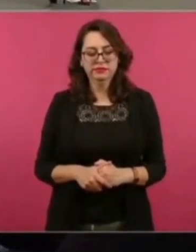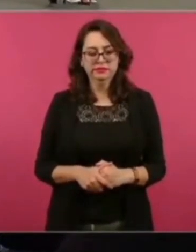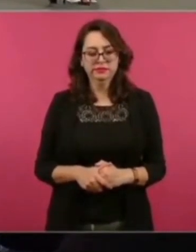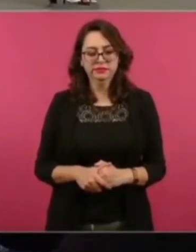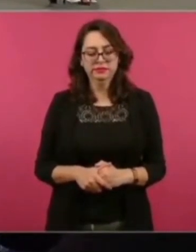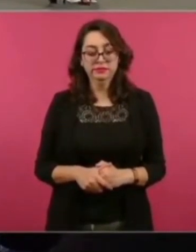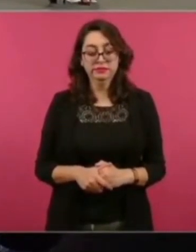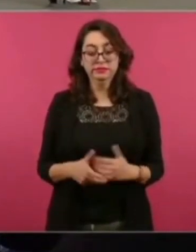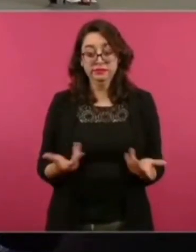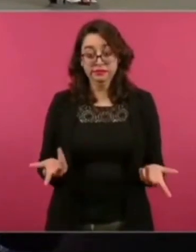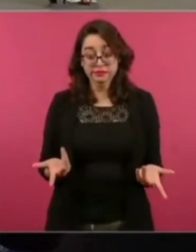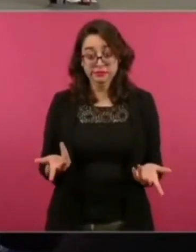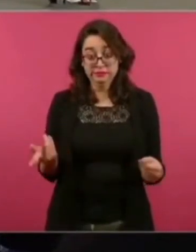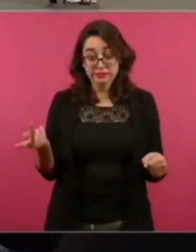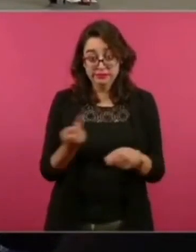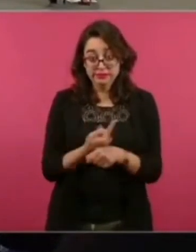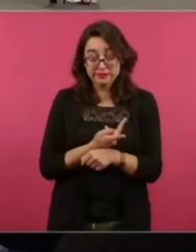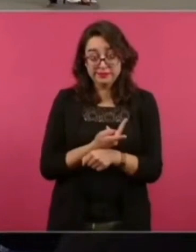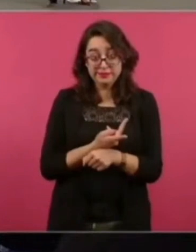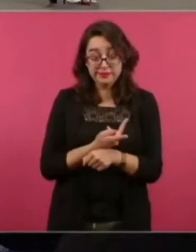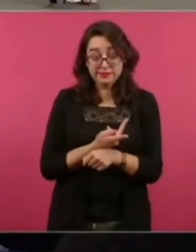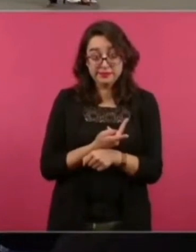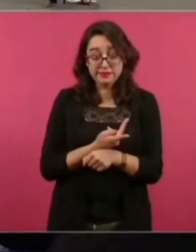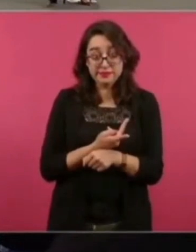se desató la crisis